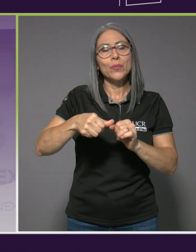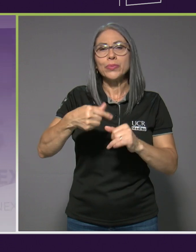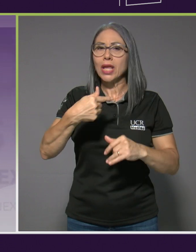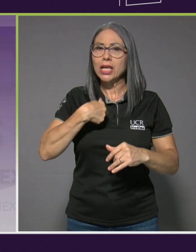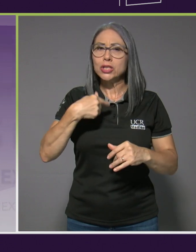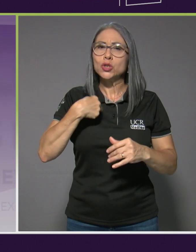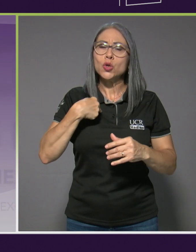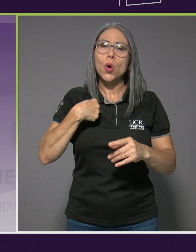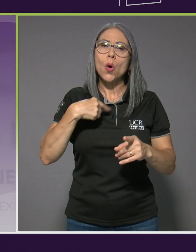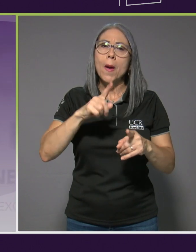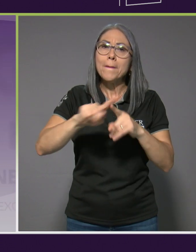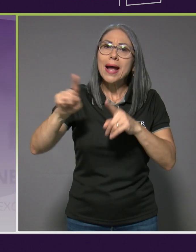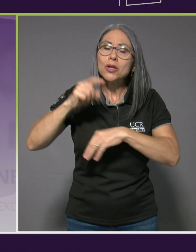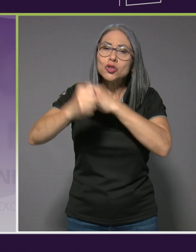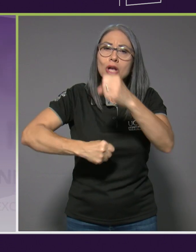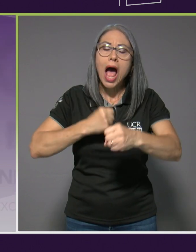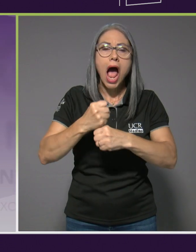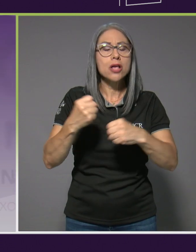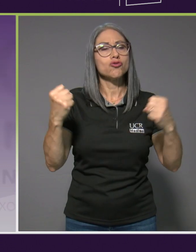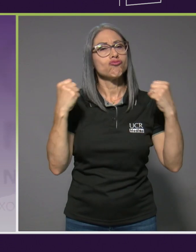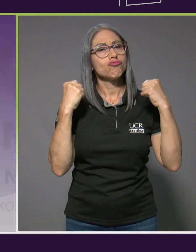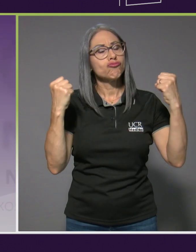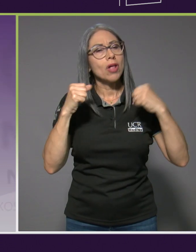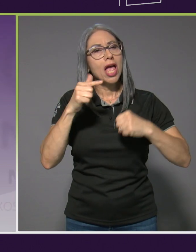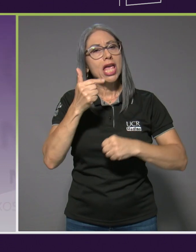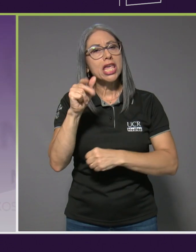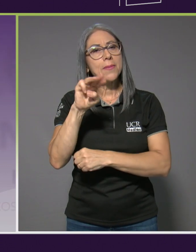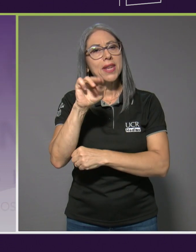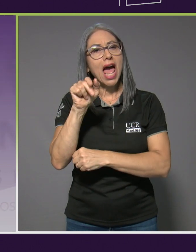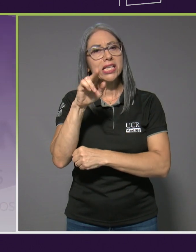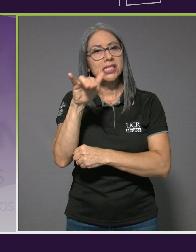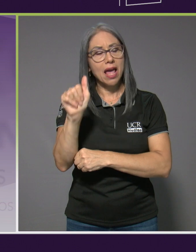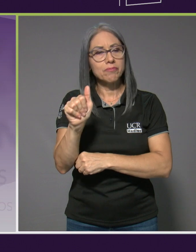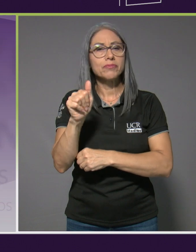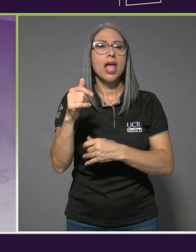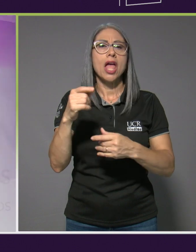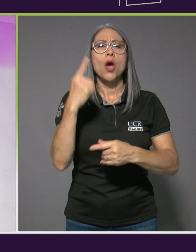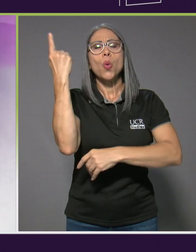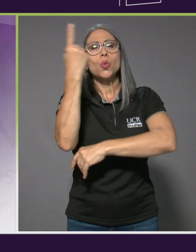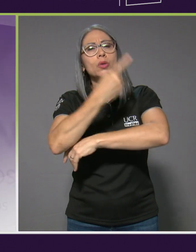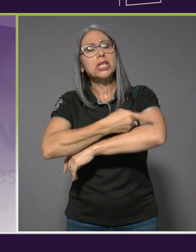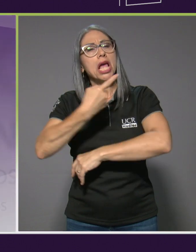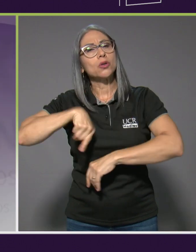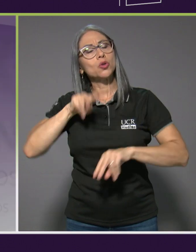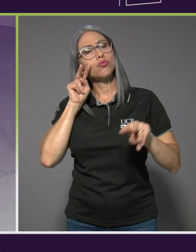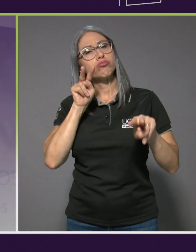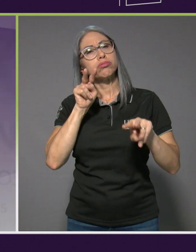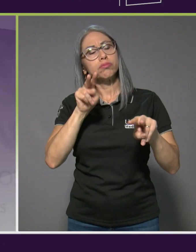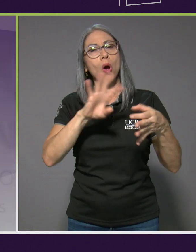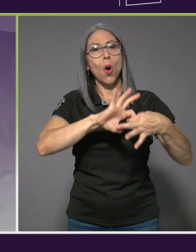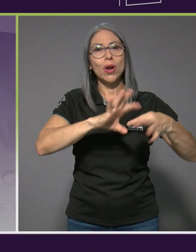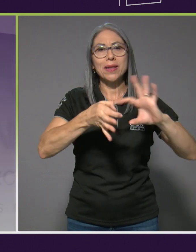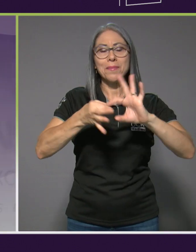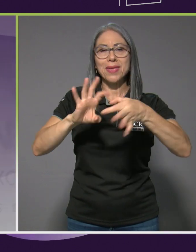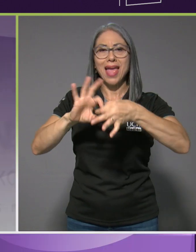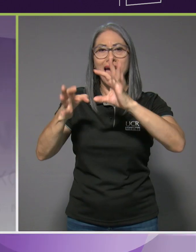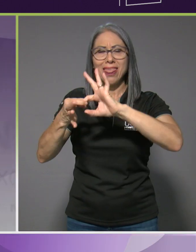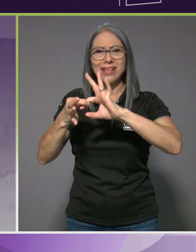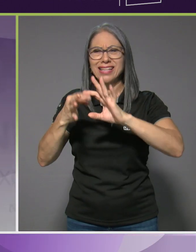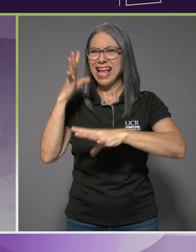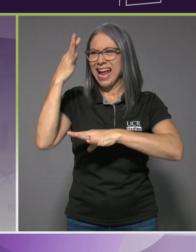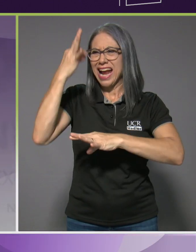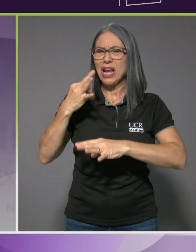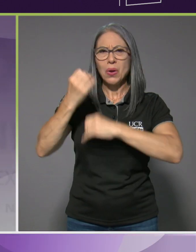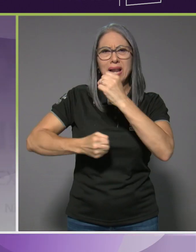en gimnasia y un día estábamos viendo las olimpiadas en el 2012 creo